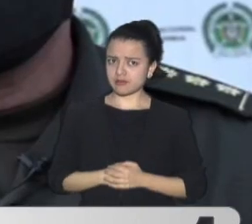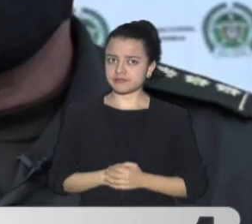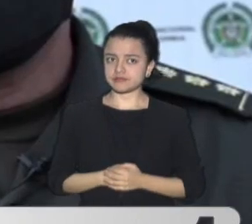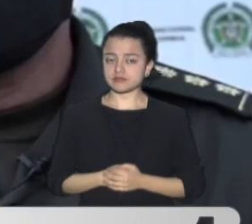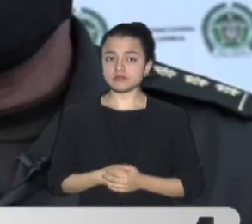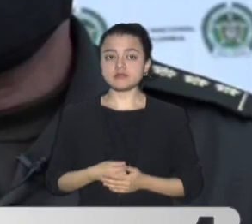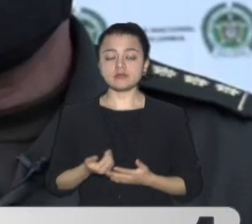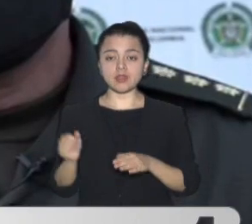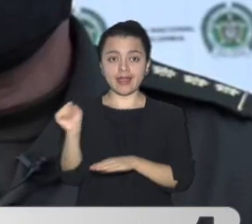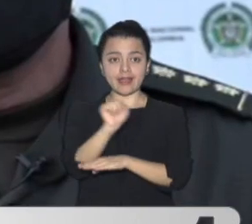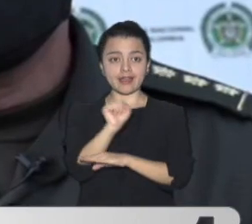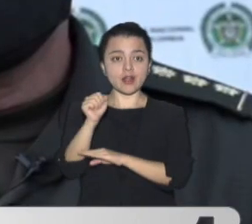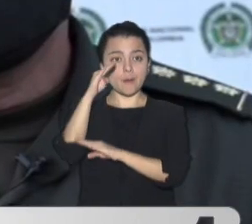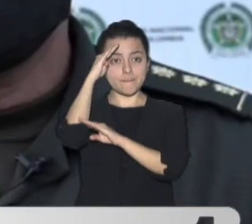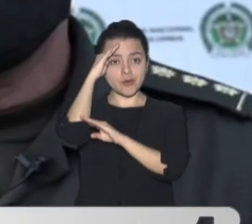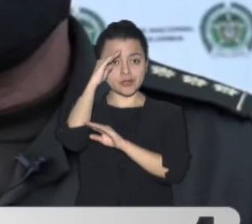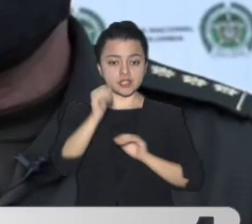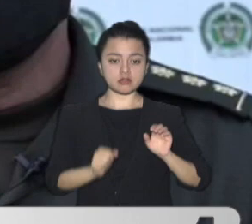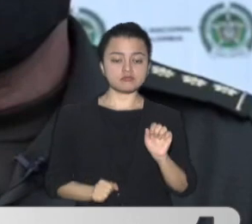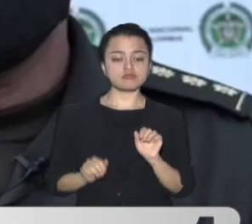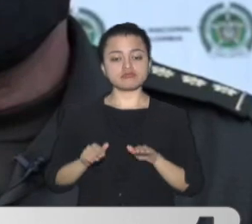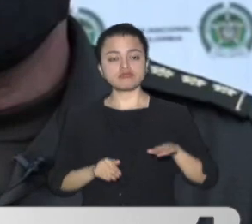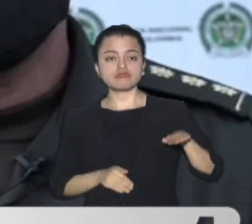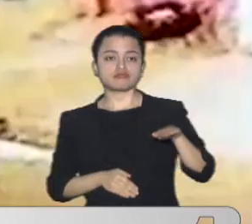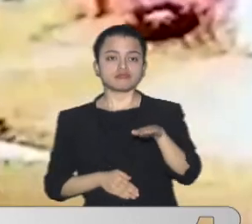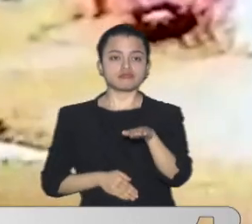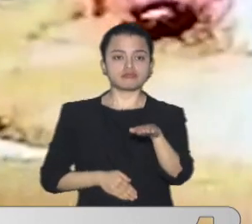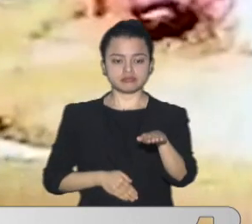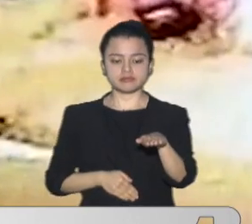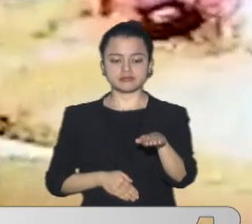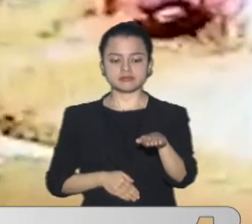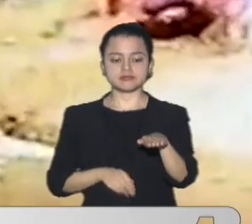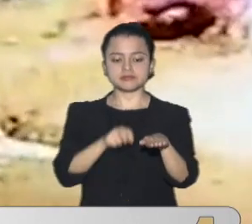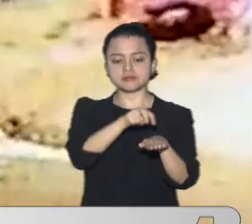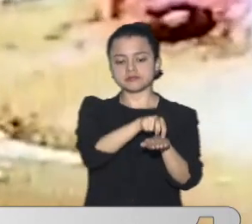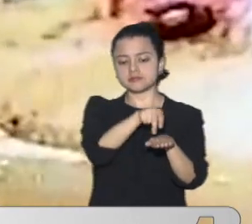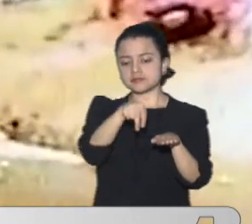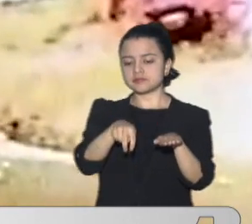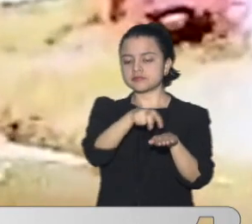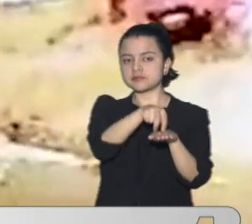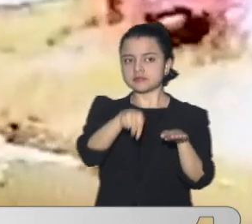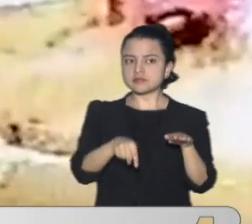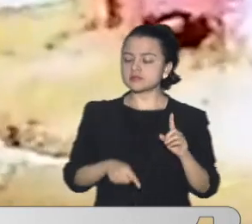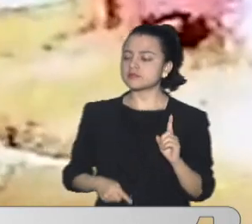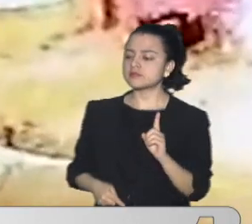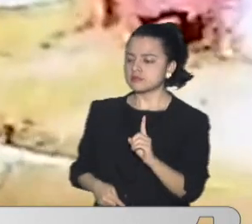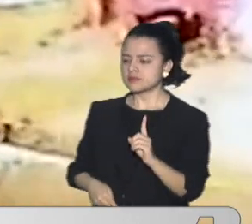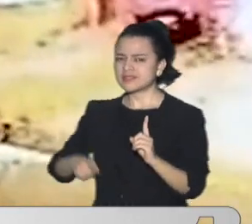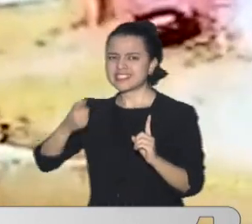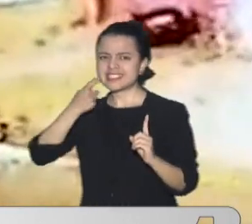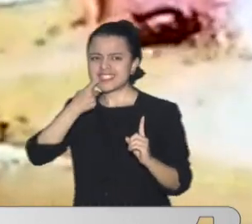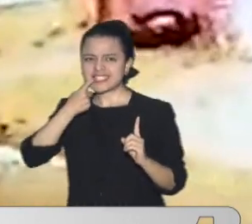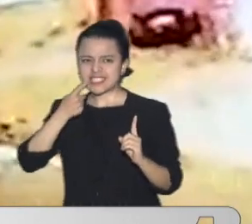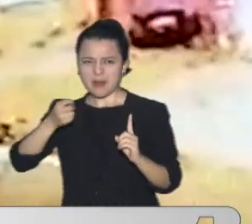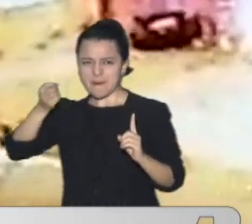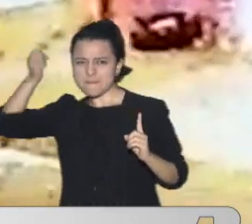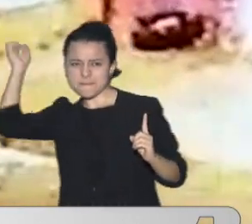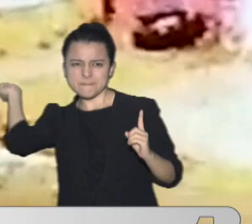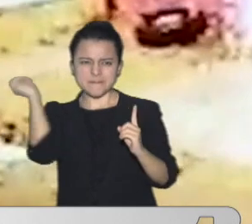A el sitio Es atacado Por este sujeto Con objetos Contundentes